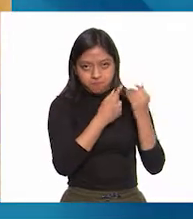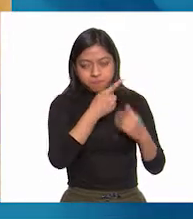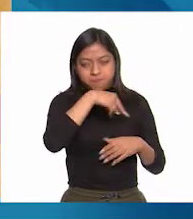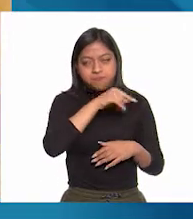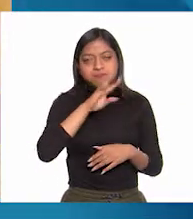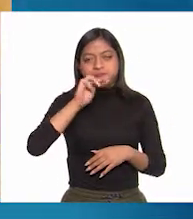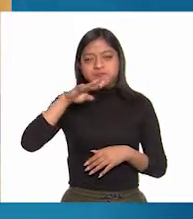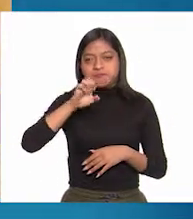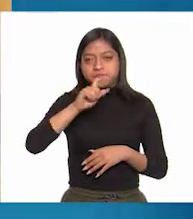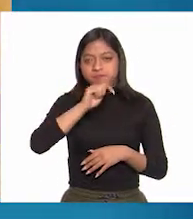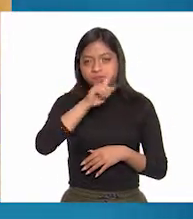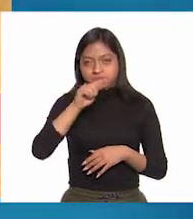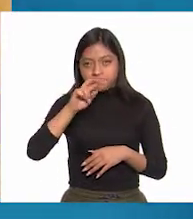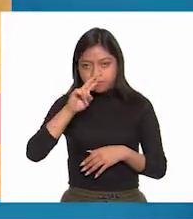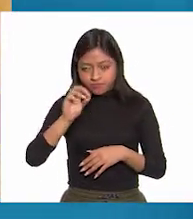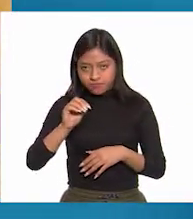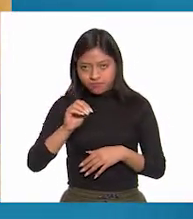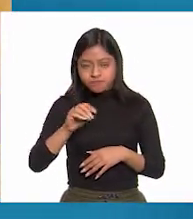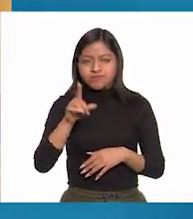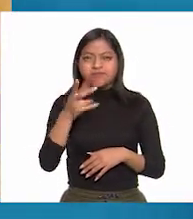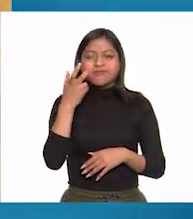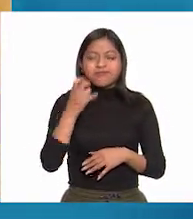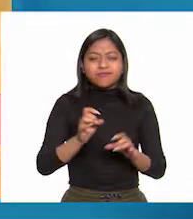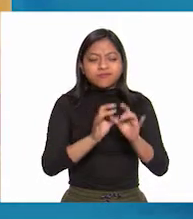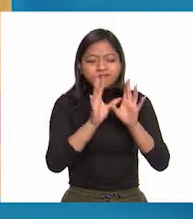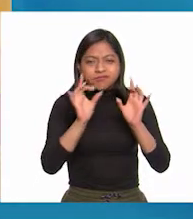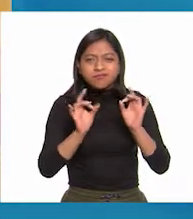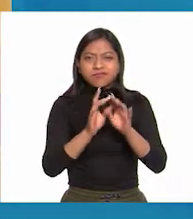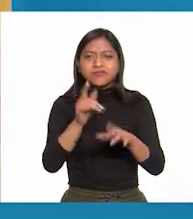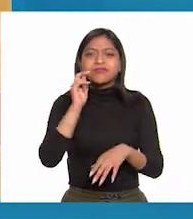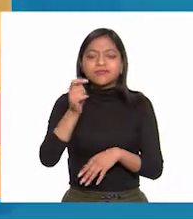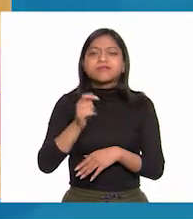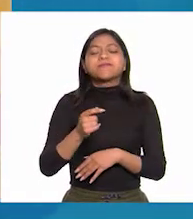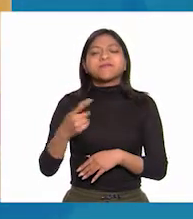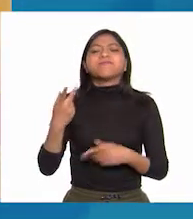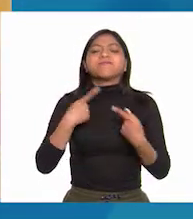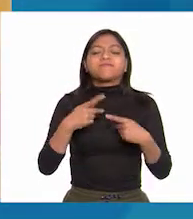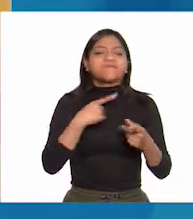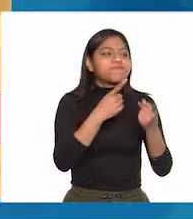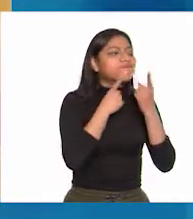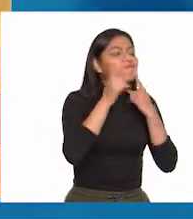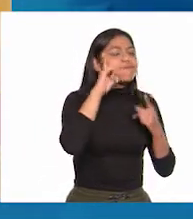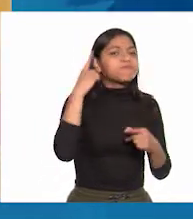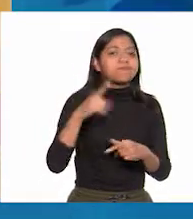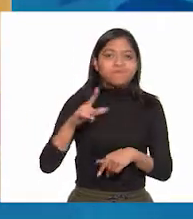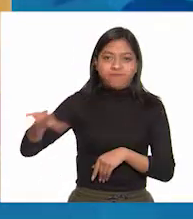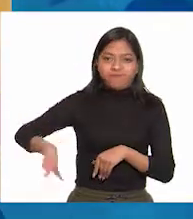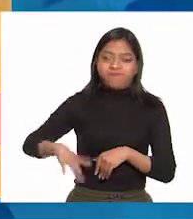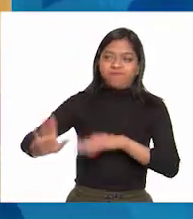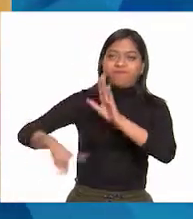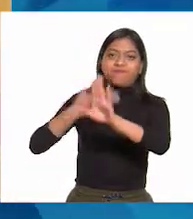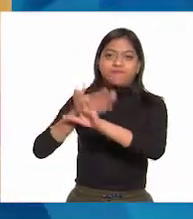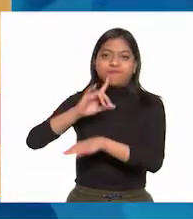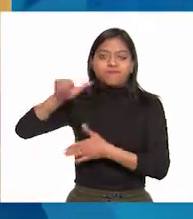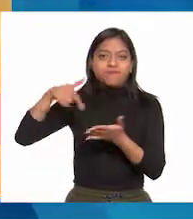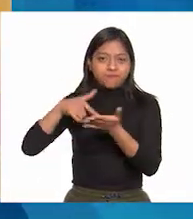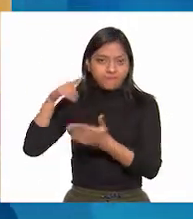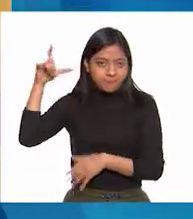Desde entonces, hubo intensos golpes de estado y conspiraciones que desembocaron en Querétaro.